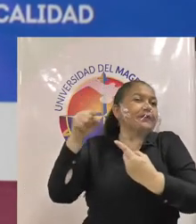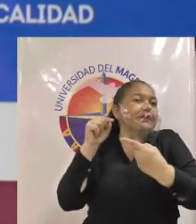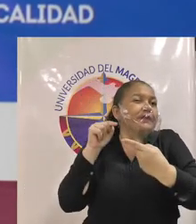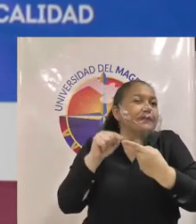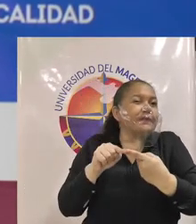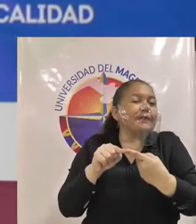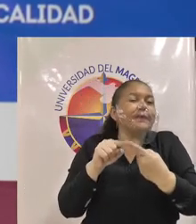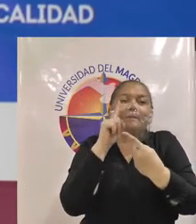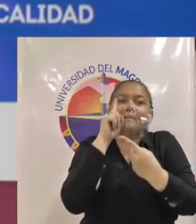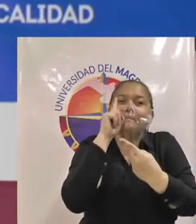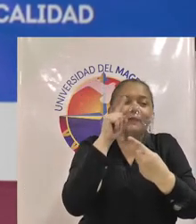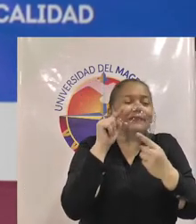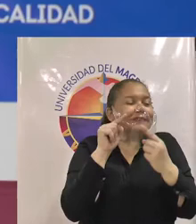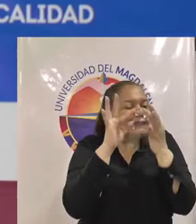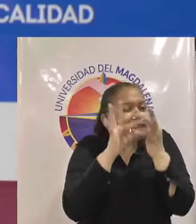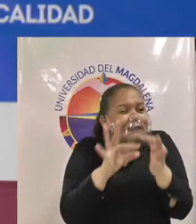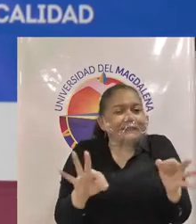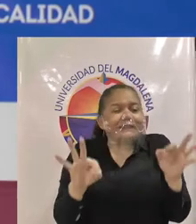titulación